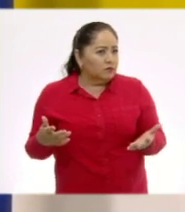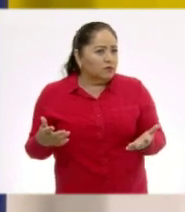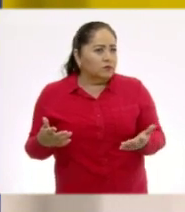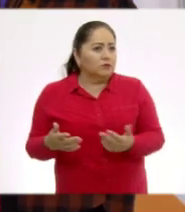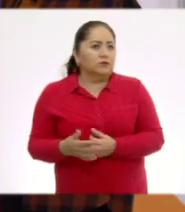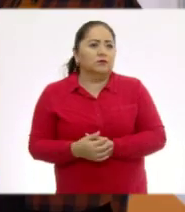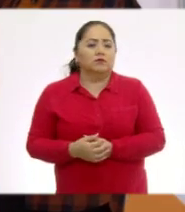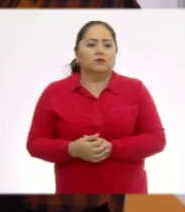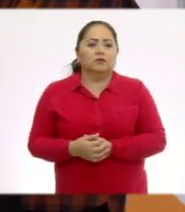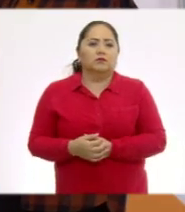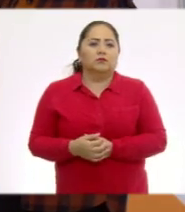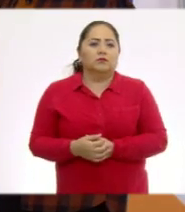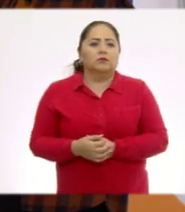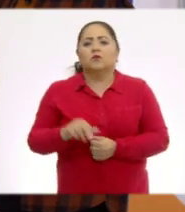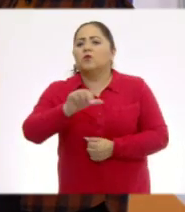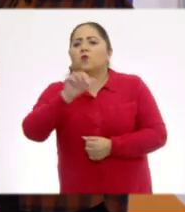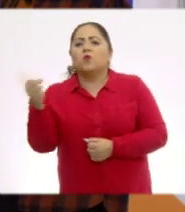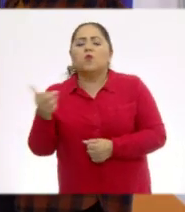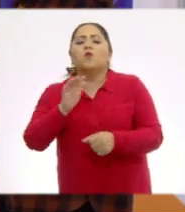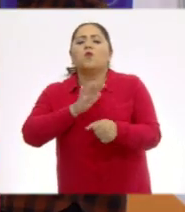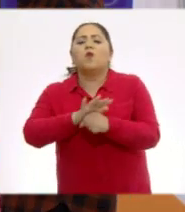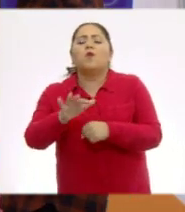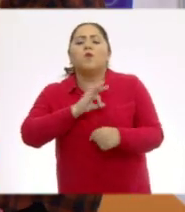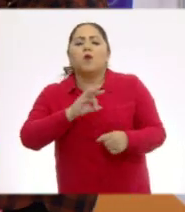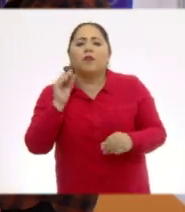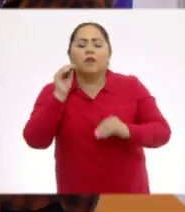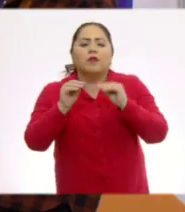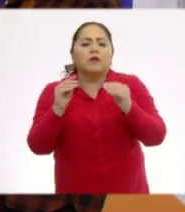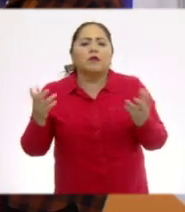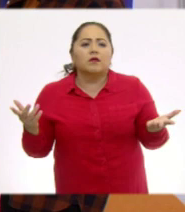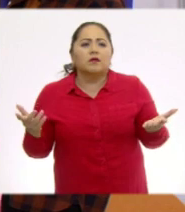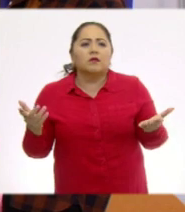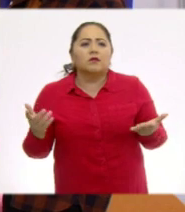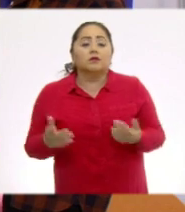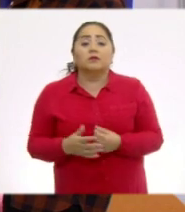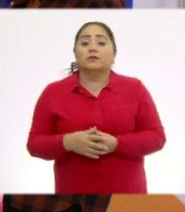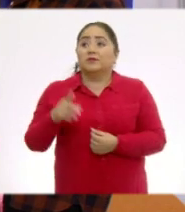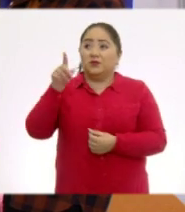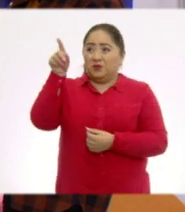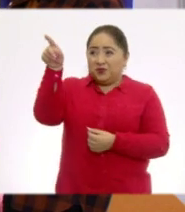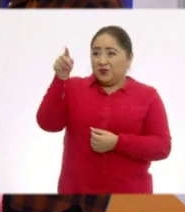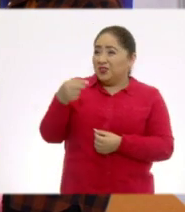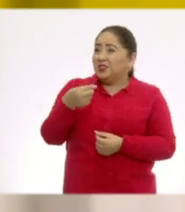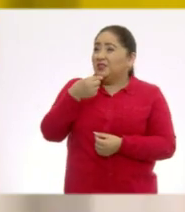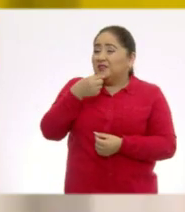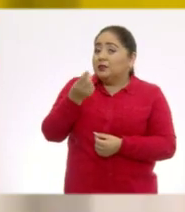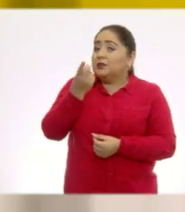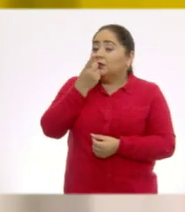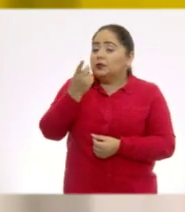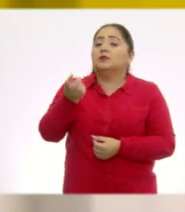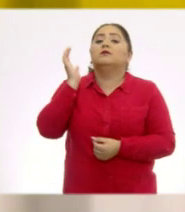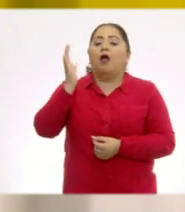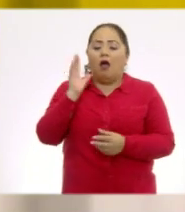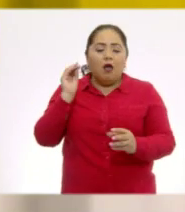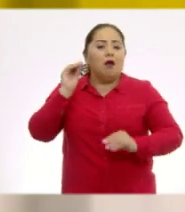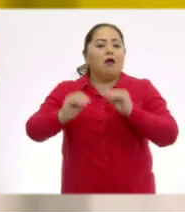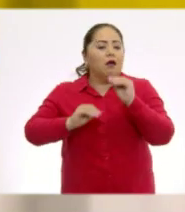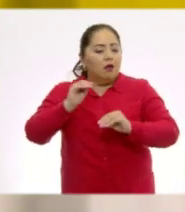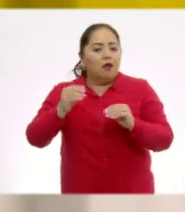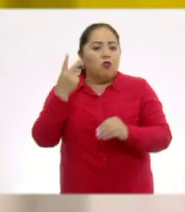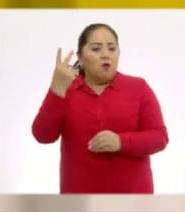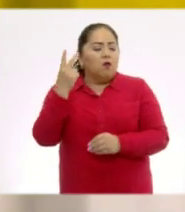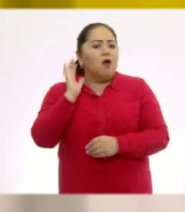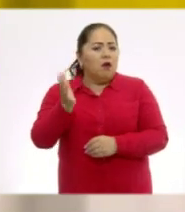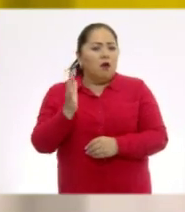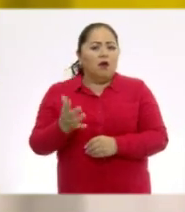¿y qué otra figura podríamos ocupar? Un niño me está diciendo que él ya lo formó. ¿Cómo?